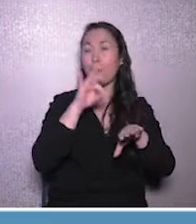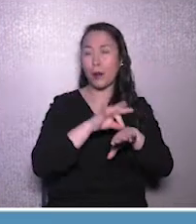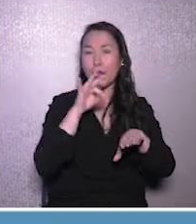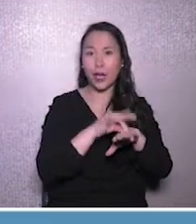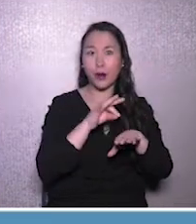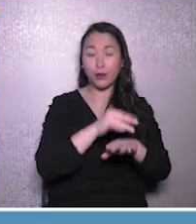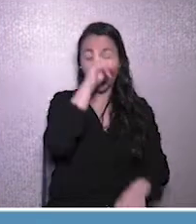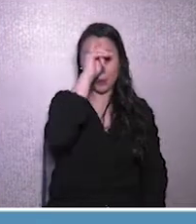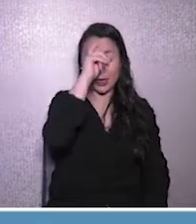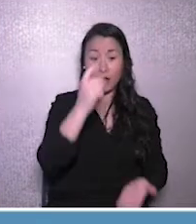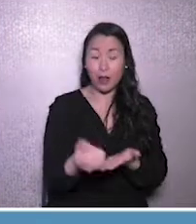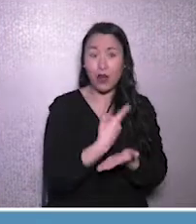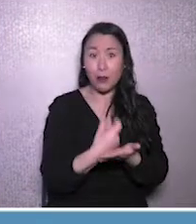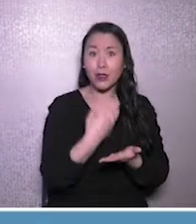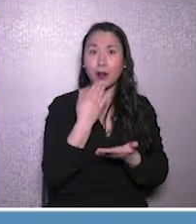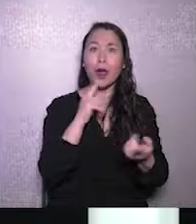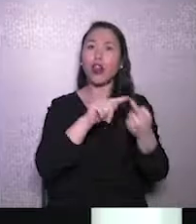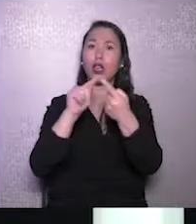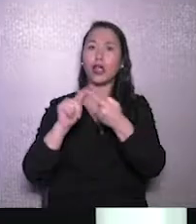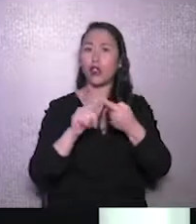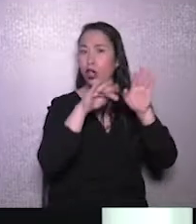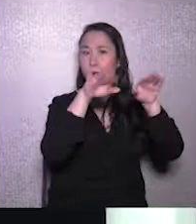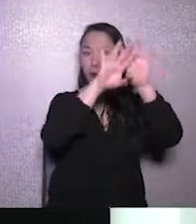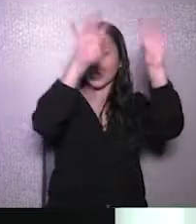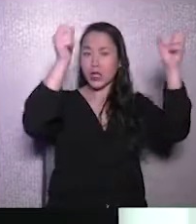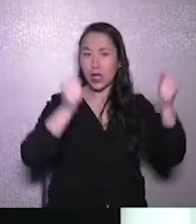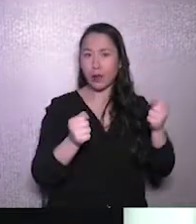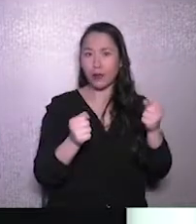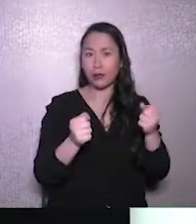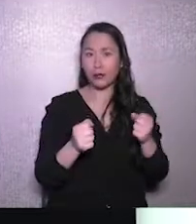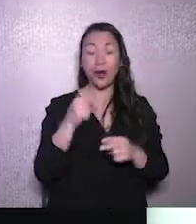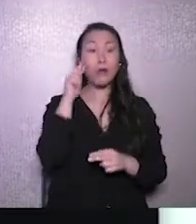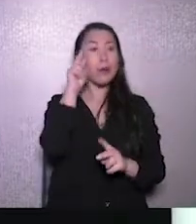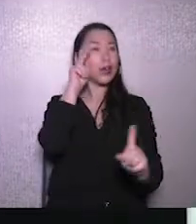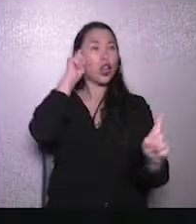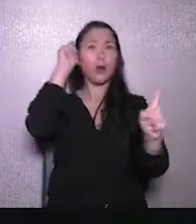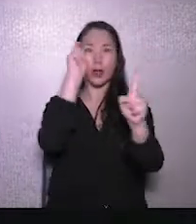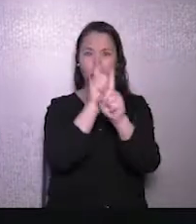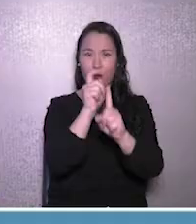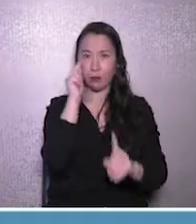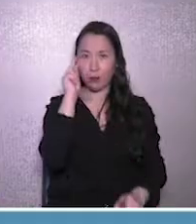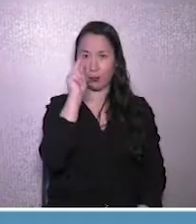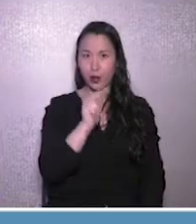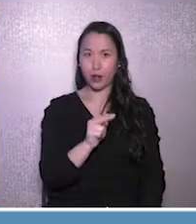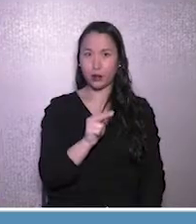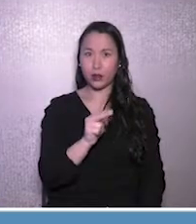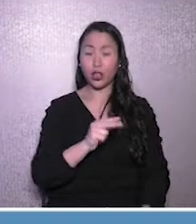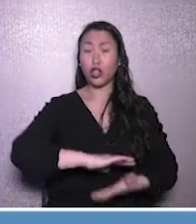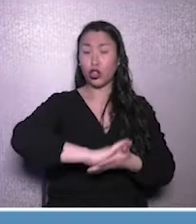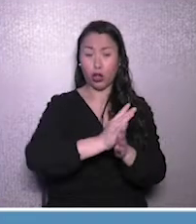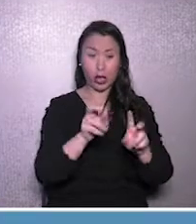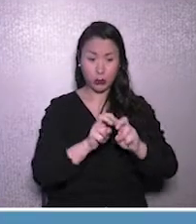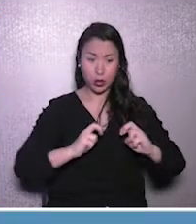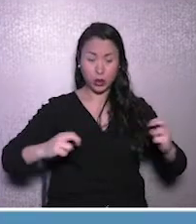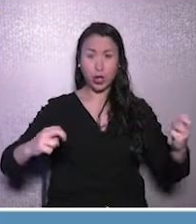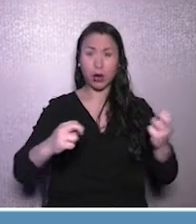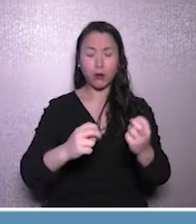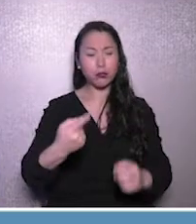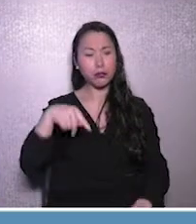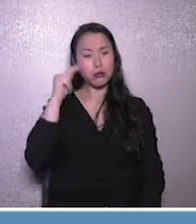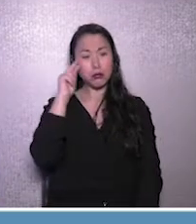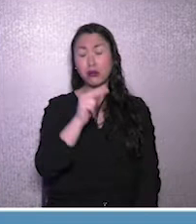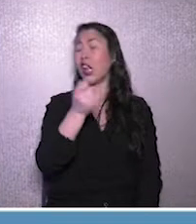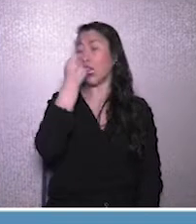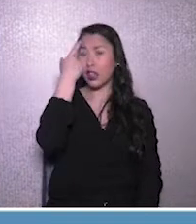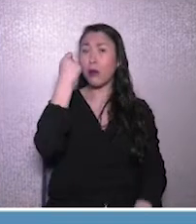hospitales y farmacias del país conectados con el mismo sistema. Miren la meta. Todos los que estamos acá entendemos perfectamente lo que